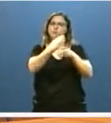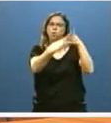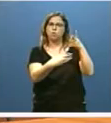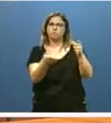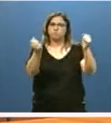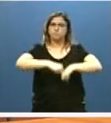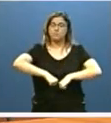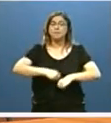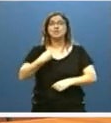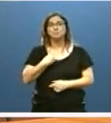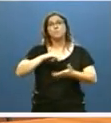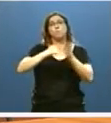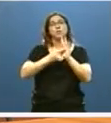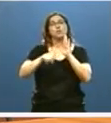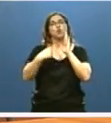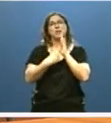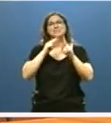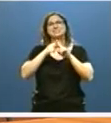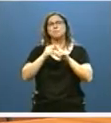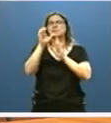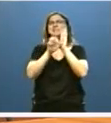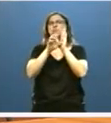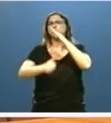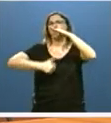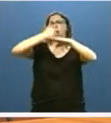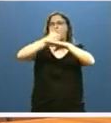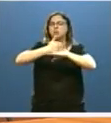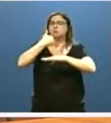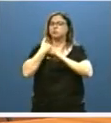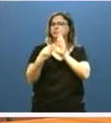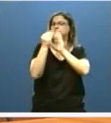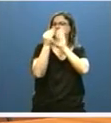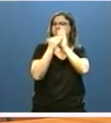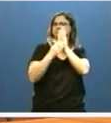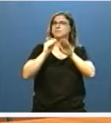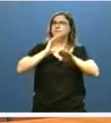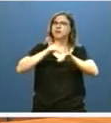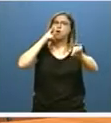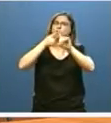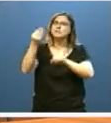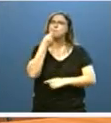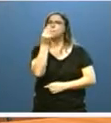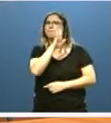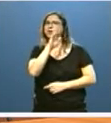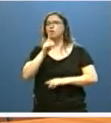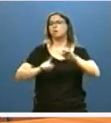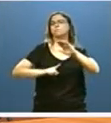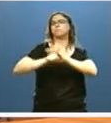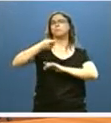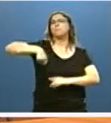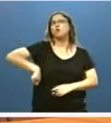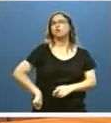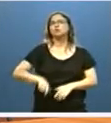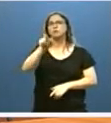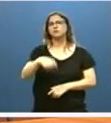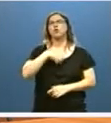en el proyecto de ley del Estatuto del Alto Cargo, hemos propuesto medidas relevantes para mejorar la carrera profesional de nuestros empleados